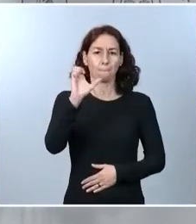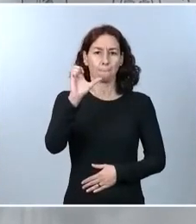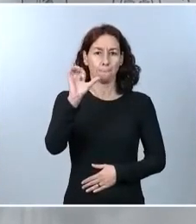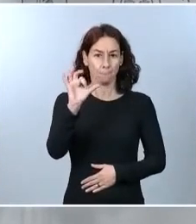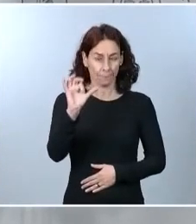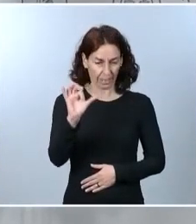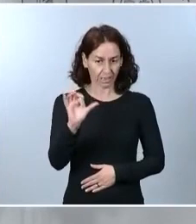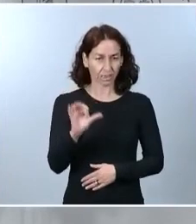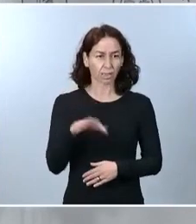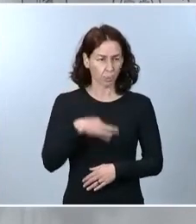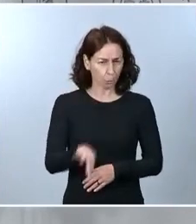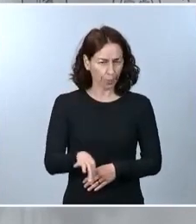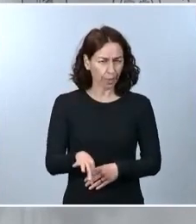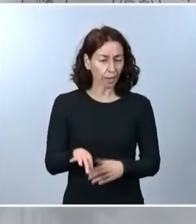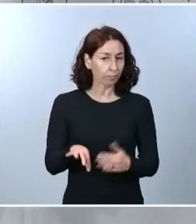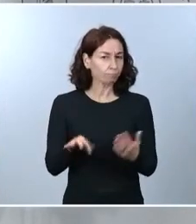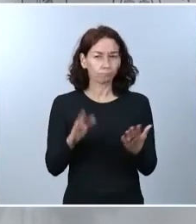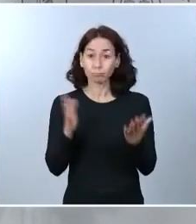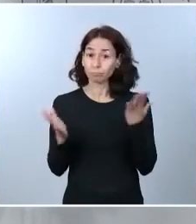o no siendo así.